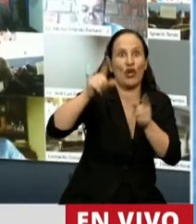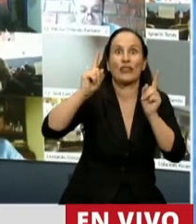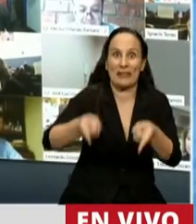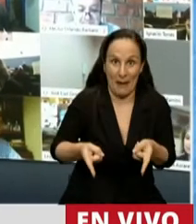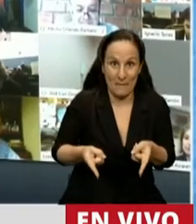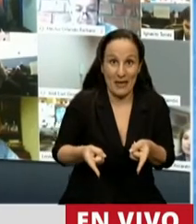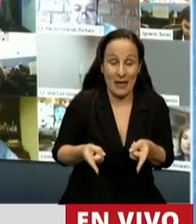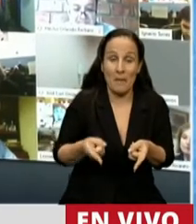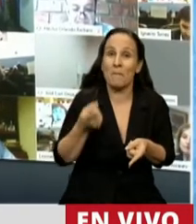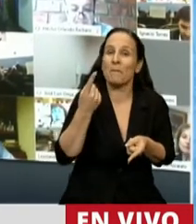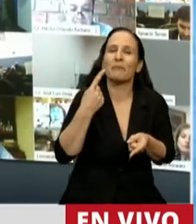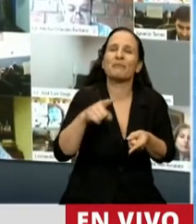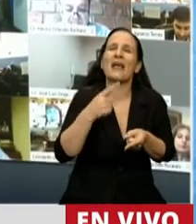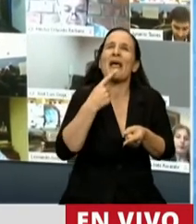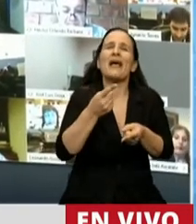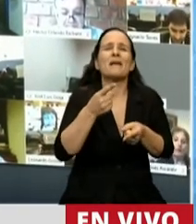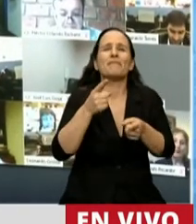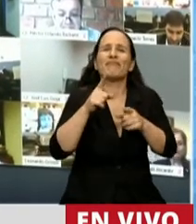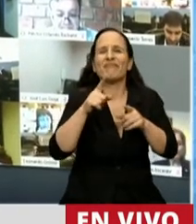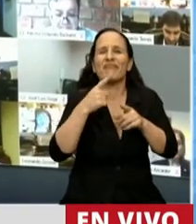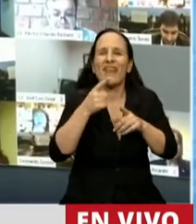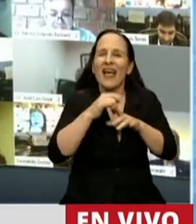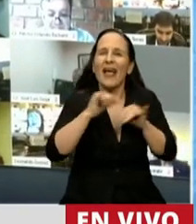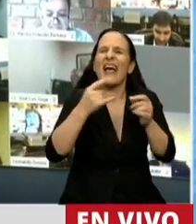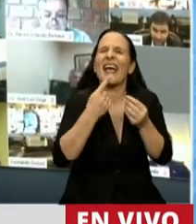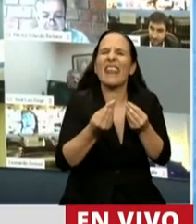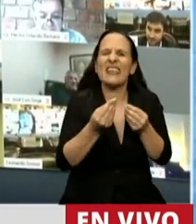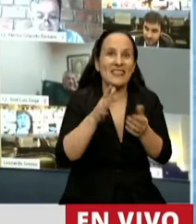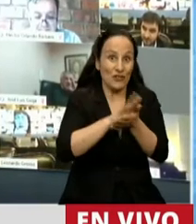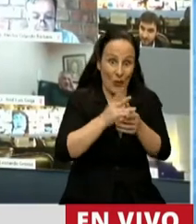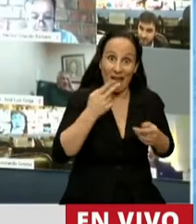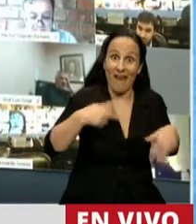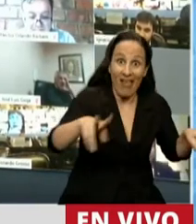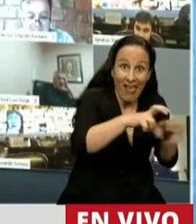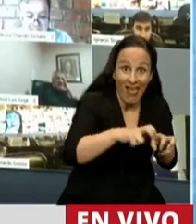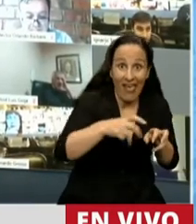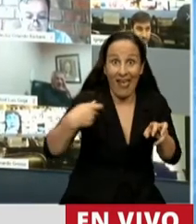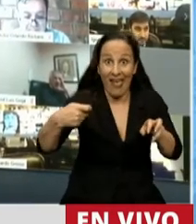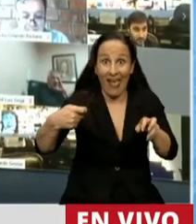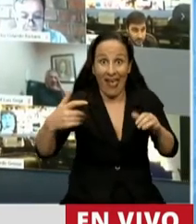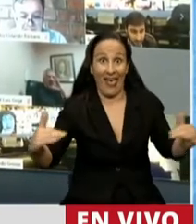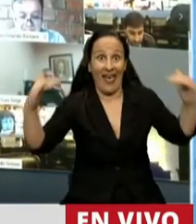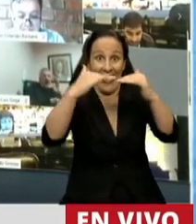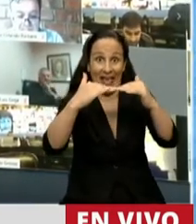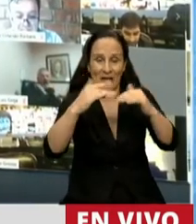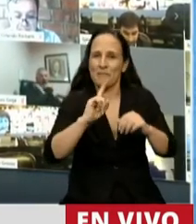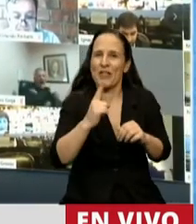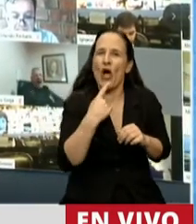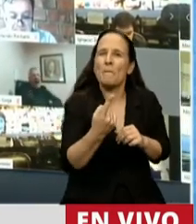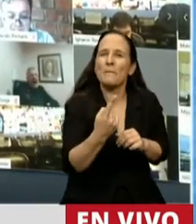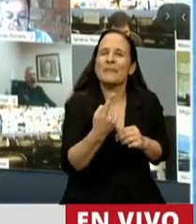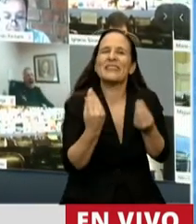promover, no dice el equilibrio fiscal justamente o presupuestario, sino dice el crecimiento económico